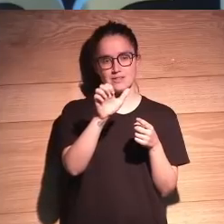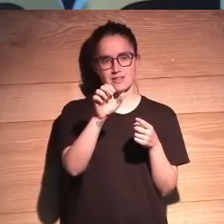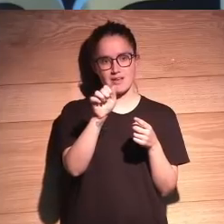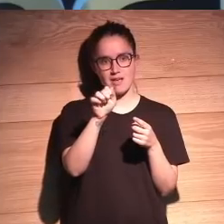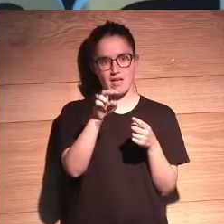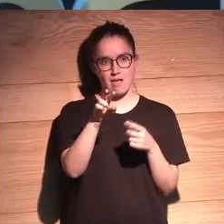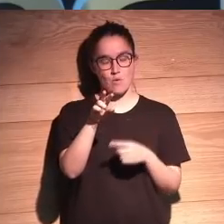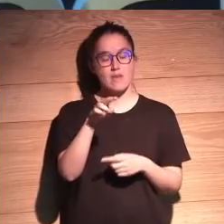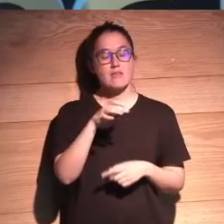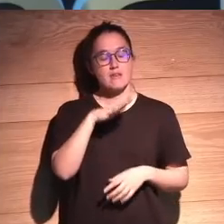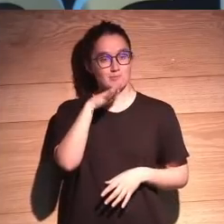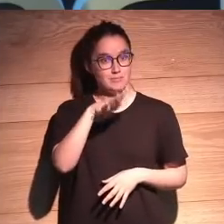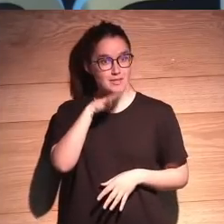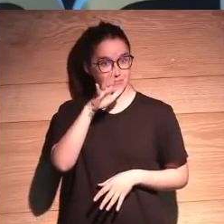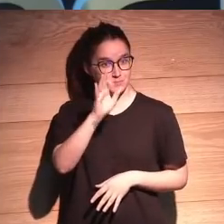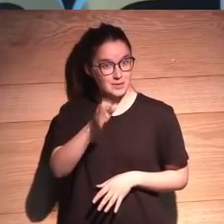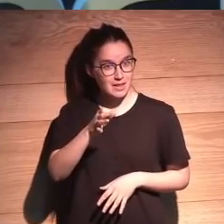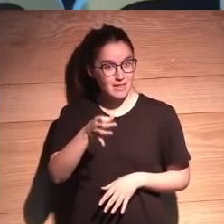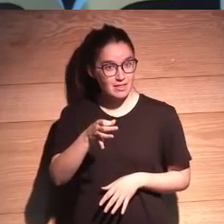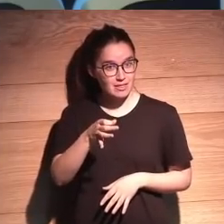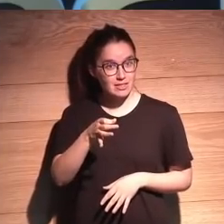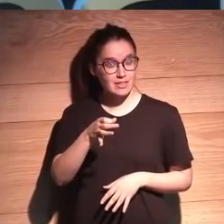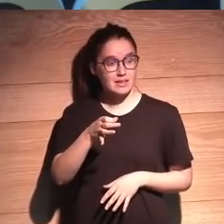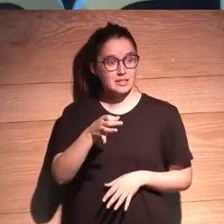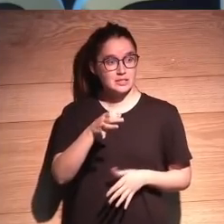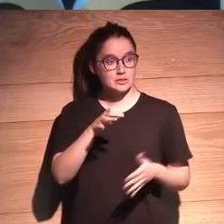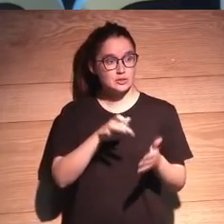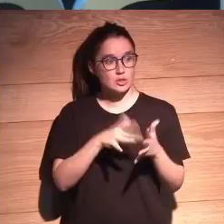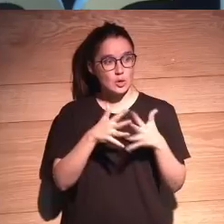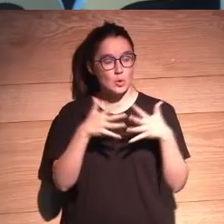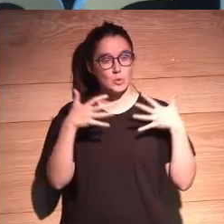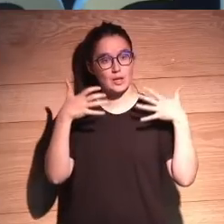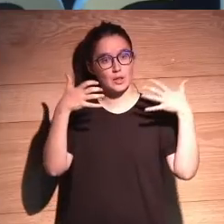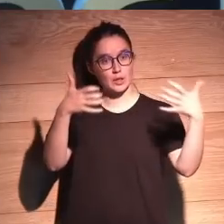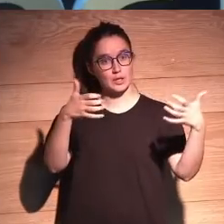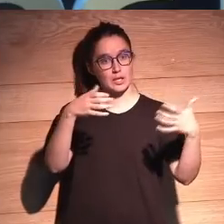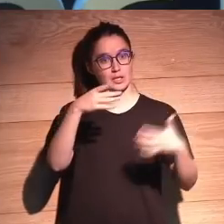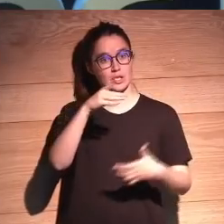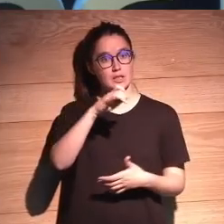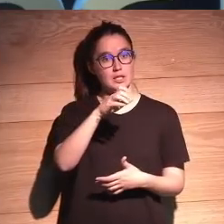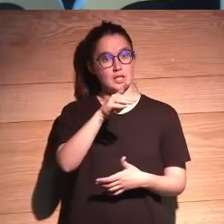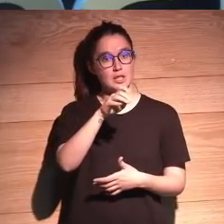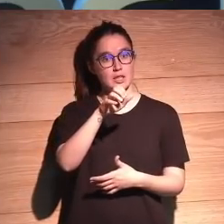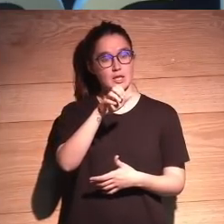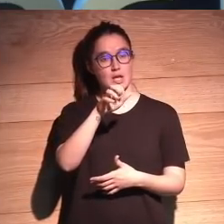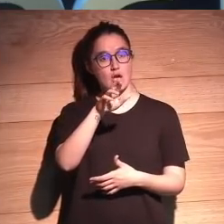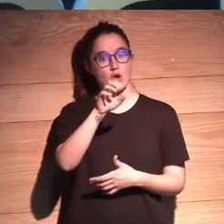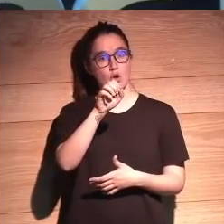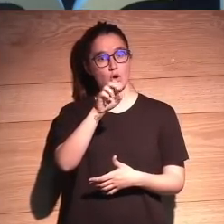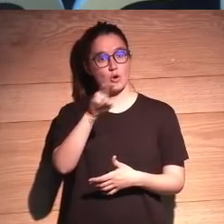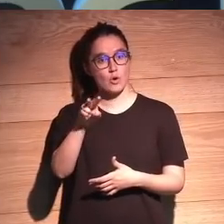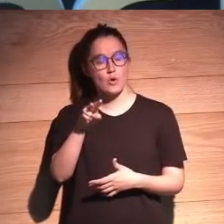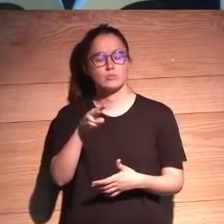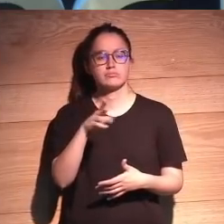Es impresionante, ¿no? ¿No os parece que...? Ya hice una cita de Dido Goh espectacular también. Si